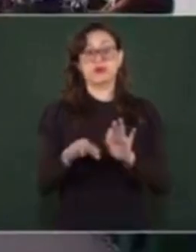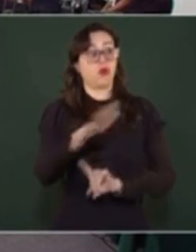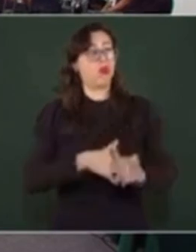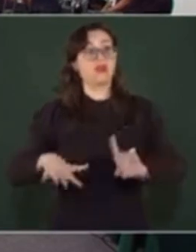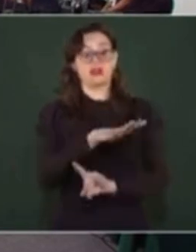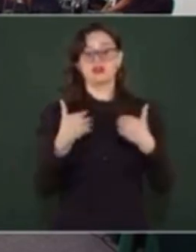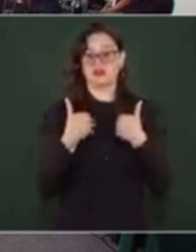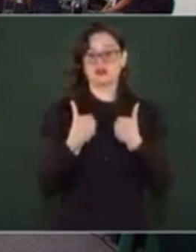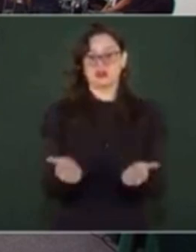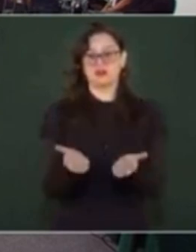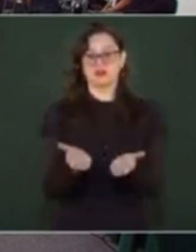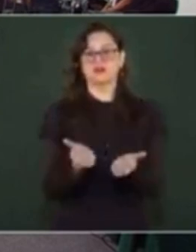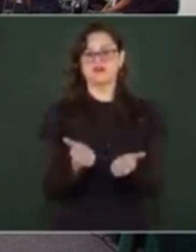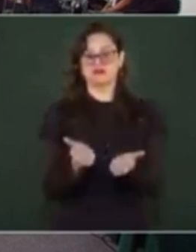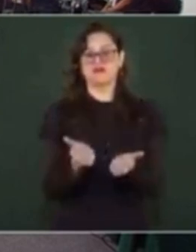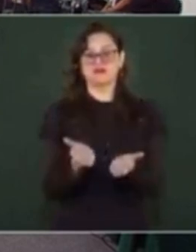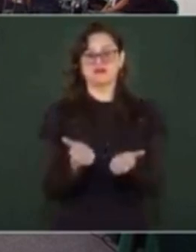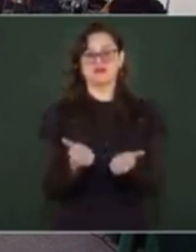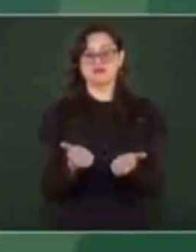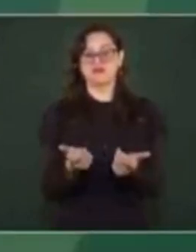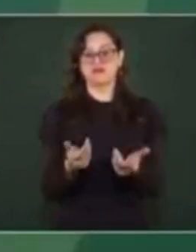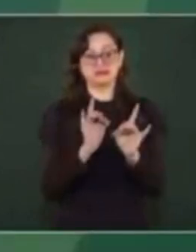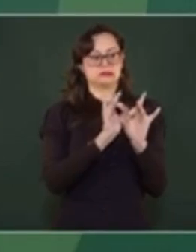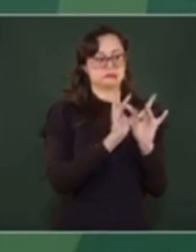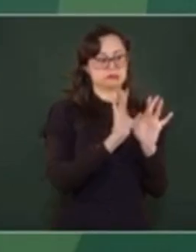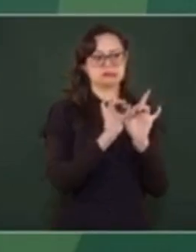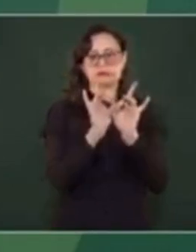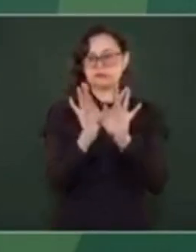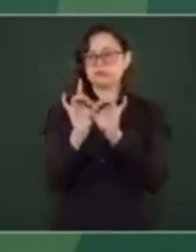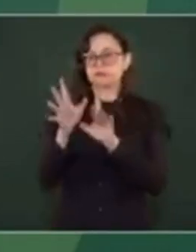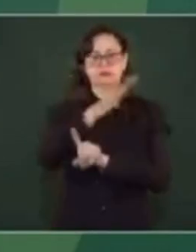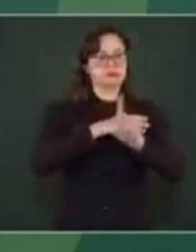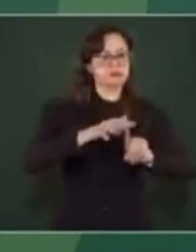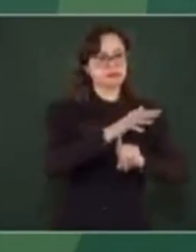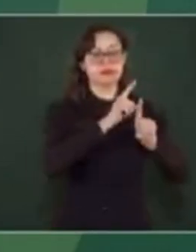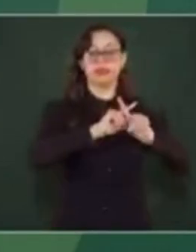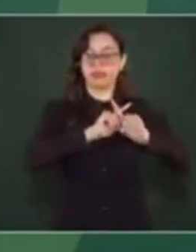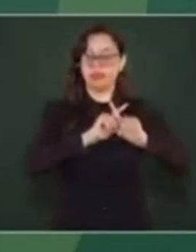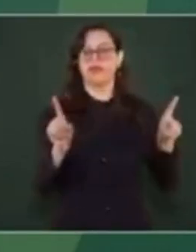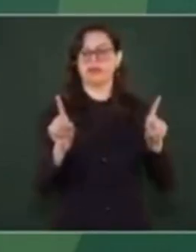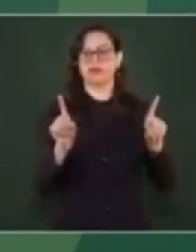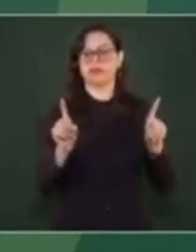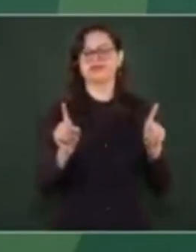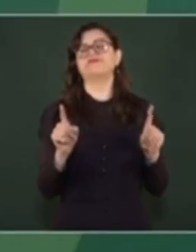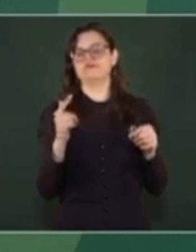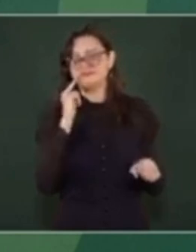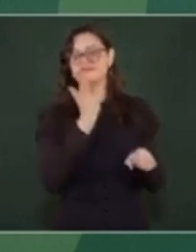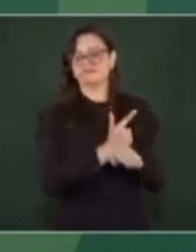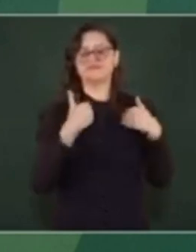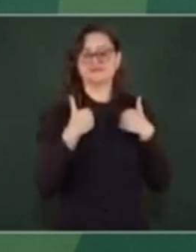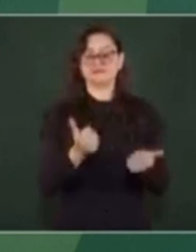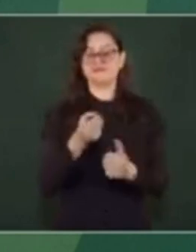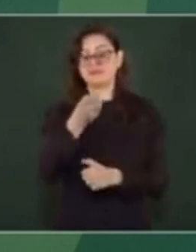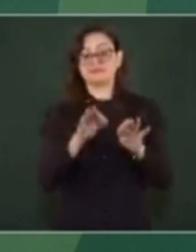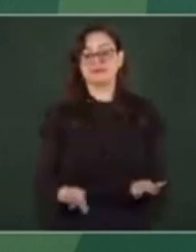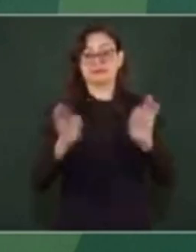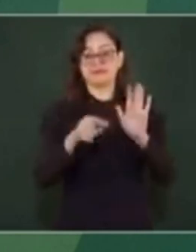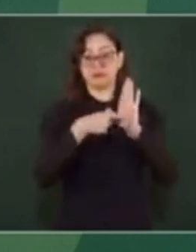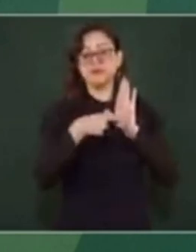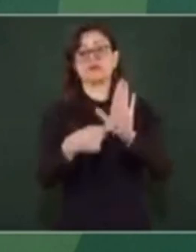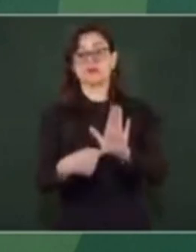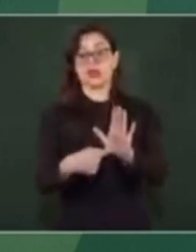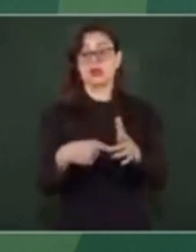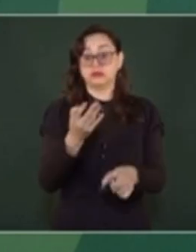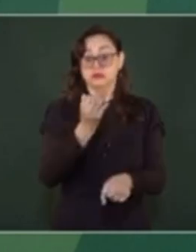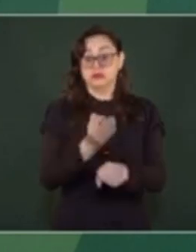las circunstancias en que se llevaron a cabo estas cuestiones. Entonces, nos importa por eso. Porque es un debate